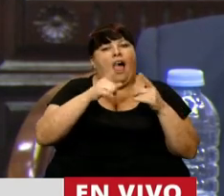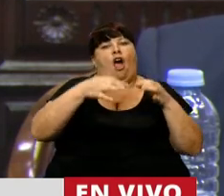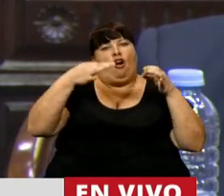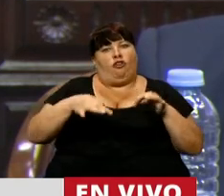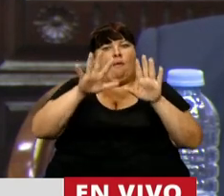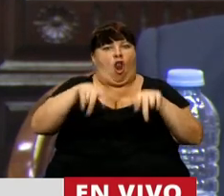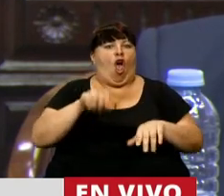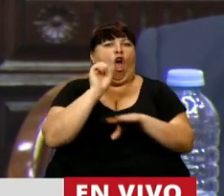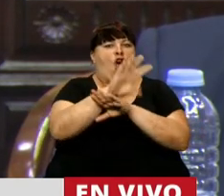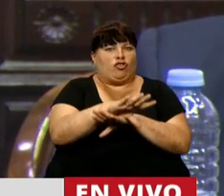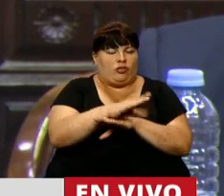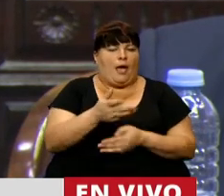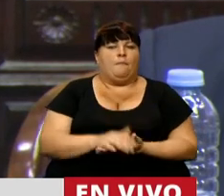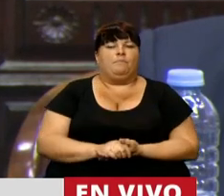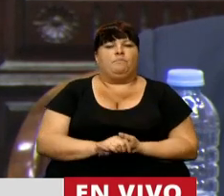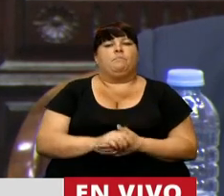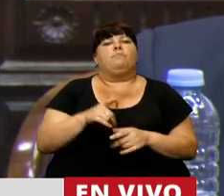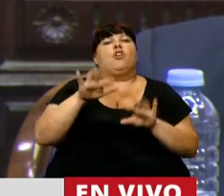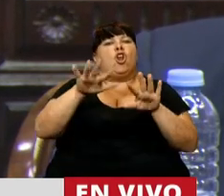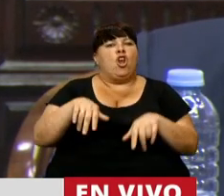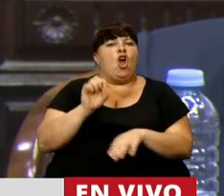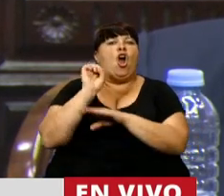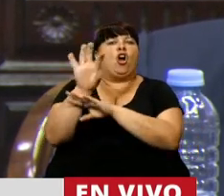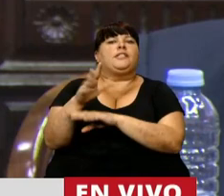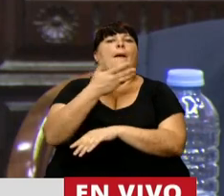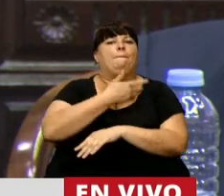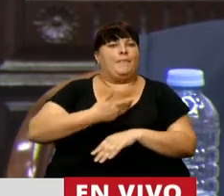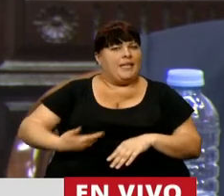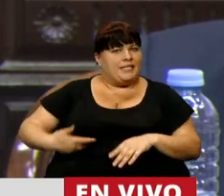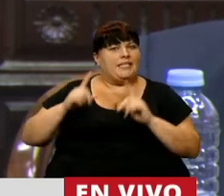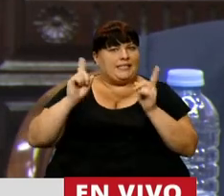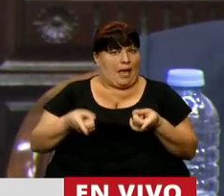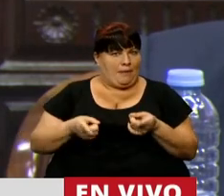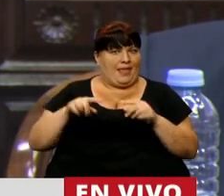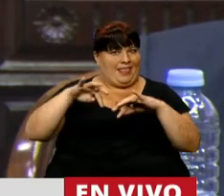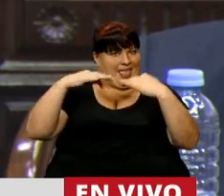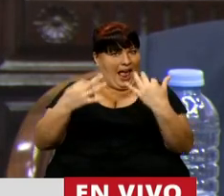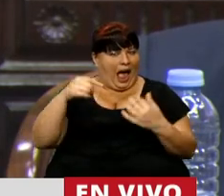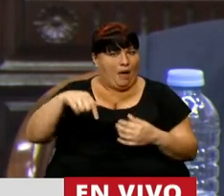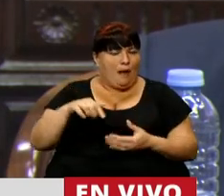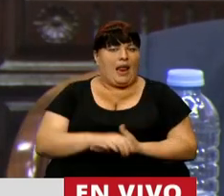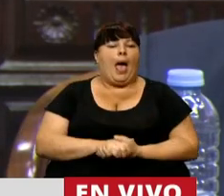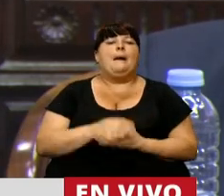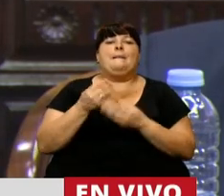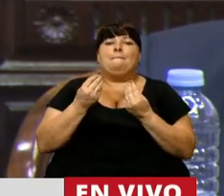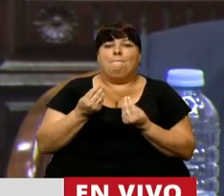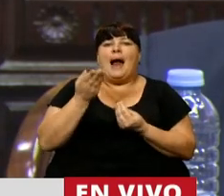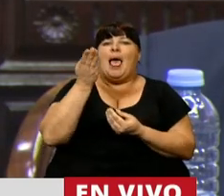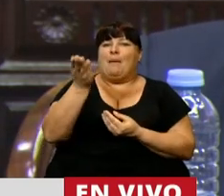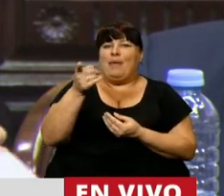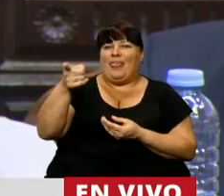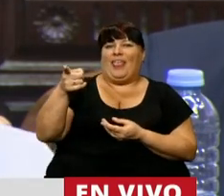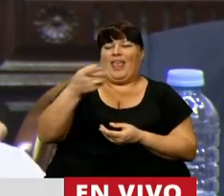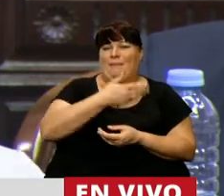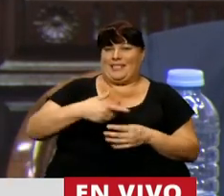formales por nota, extendimos una nota al Presidente de la Cámara a los efectos de solicitar